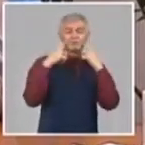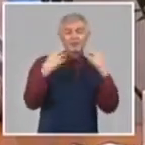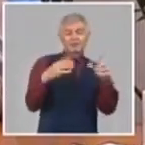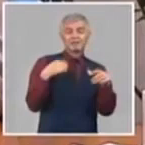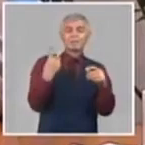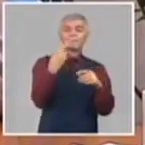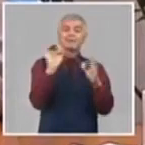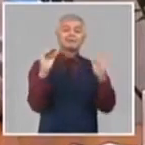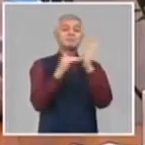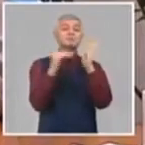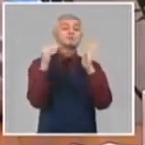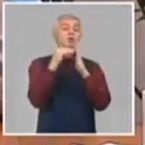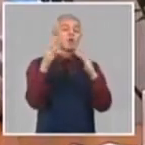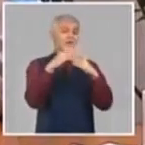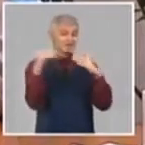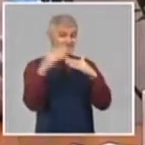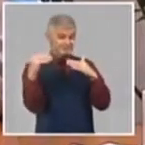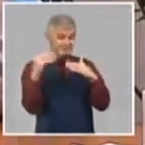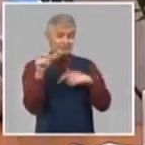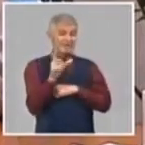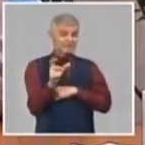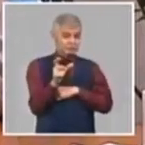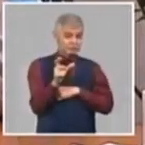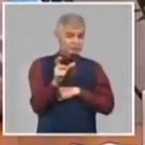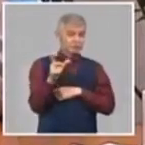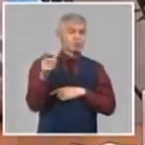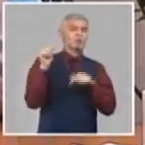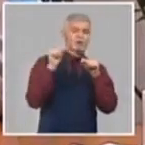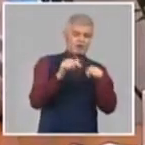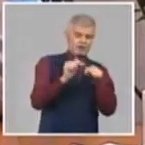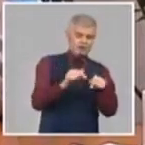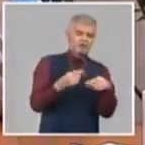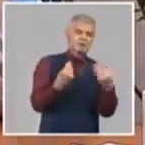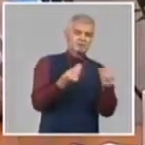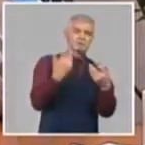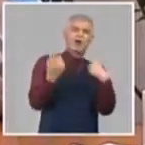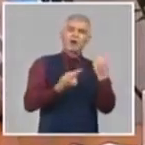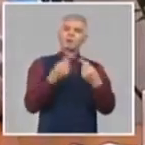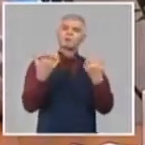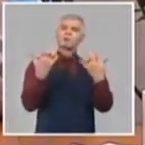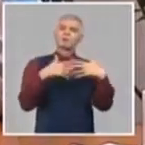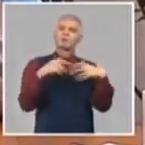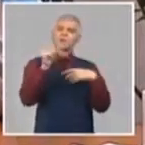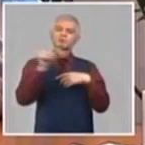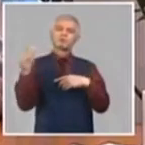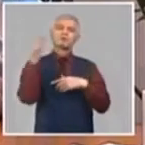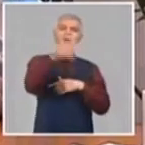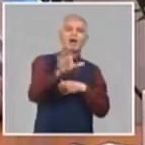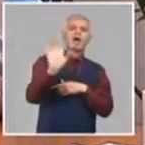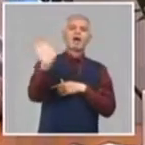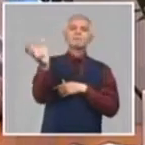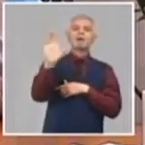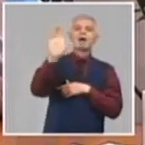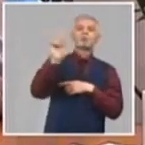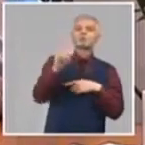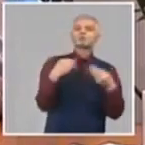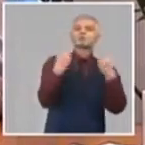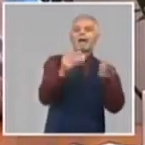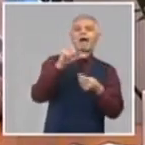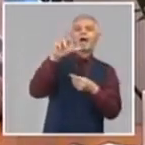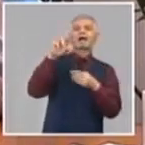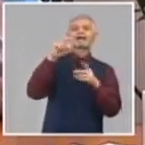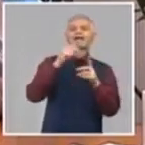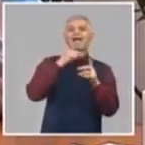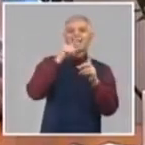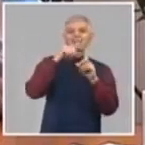más de 20 millones de pesos en proyectos que antes el productor iba al banco a coger un crédito y el banco no daba créditos para 300